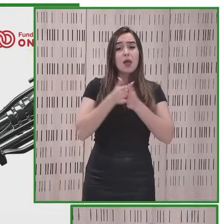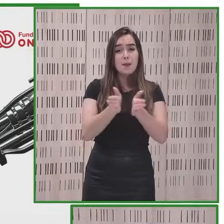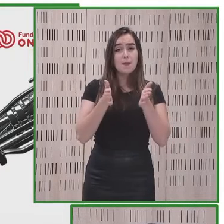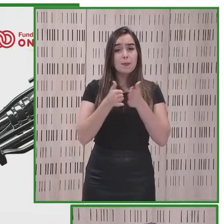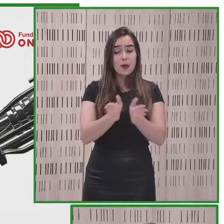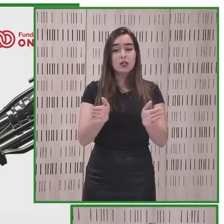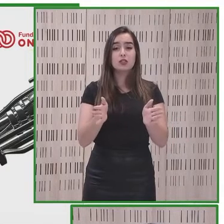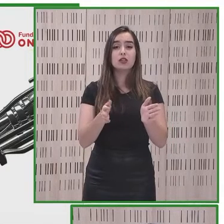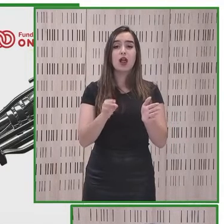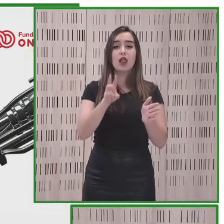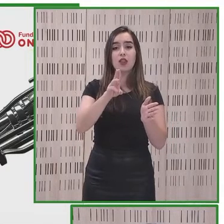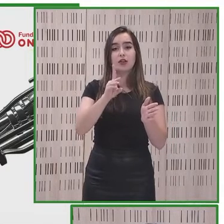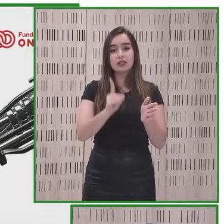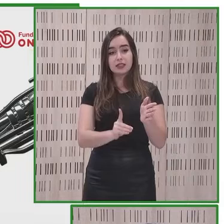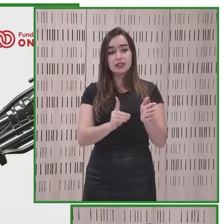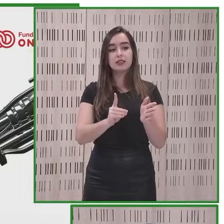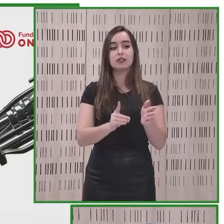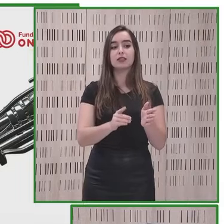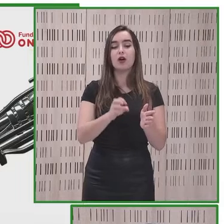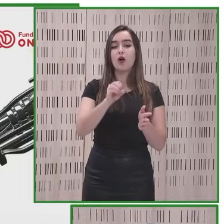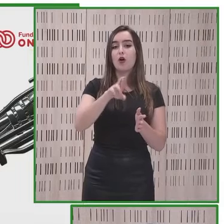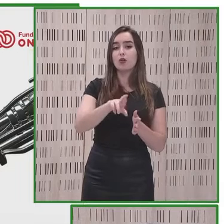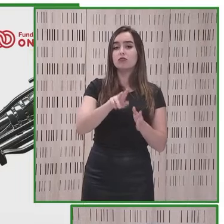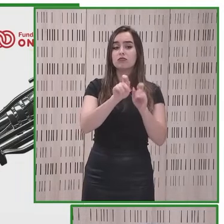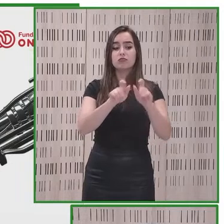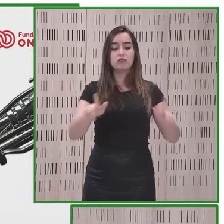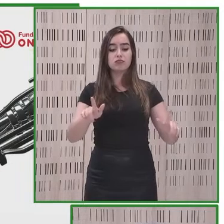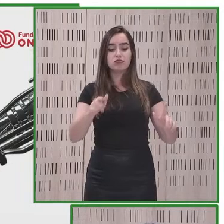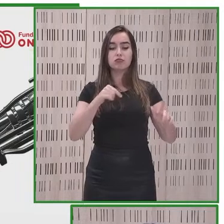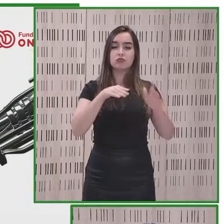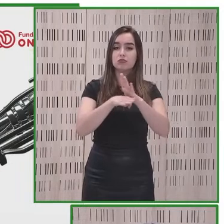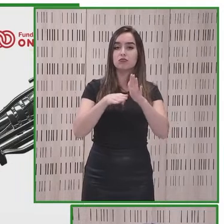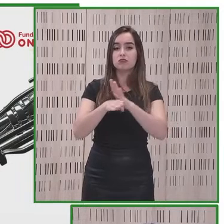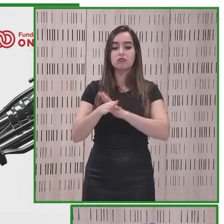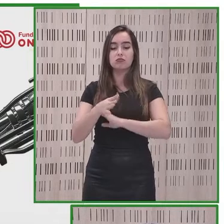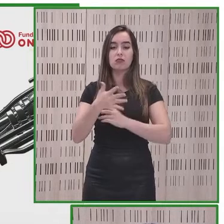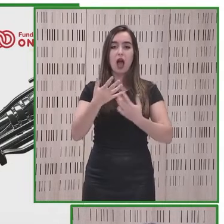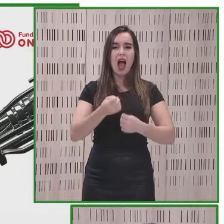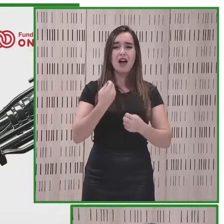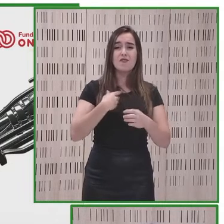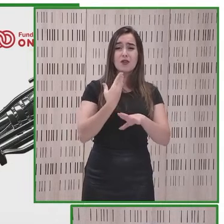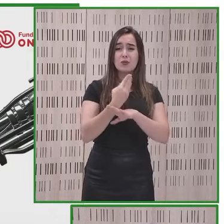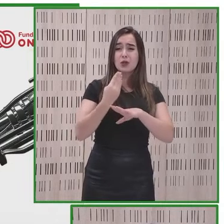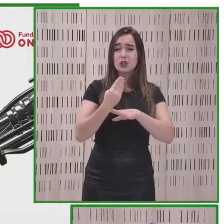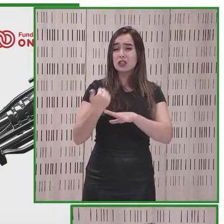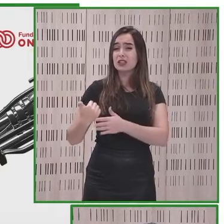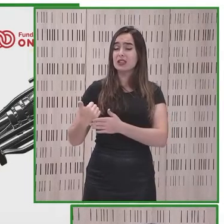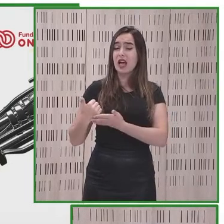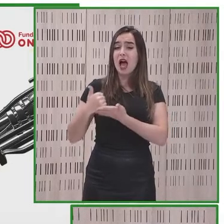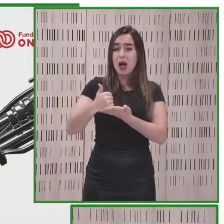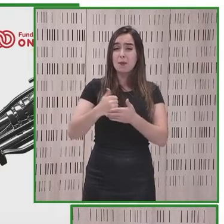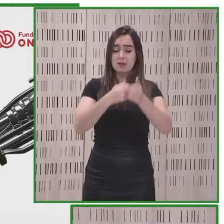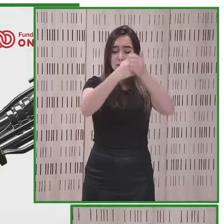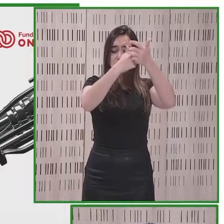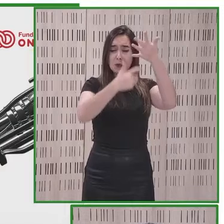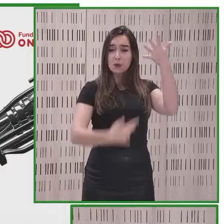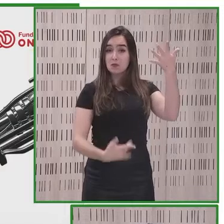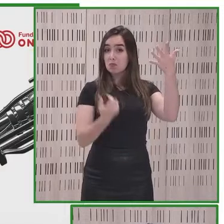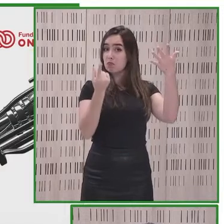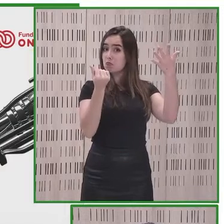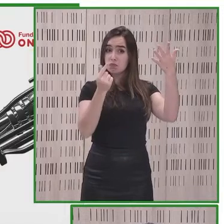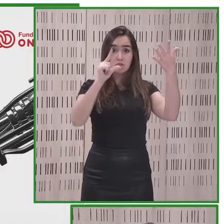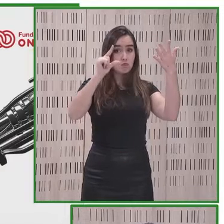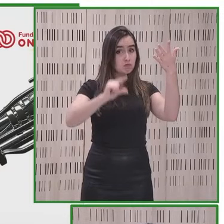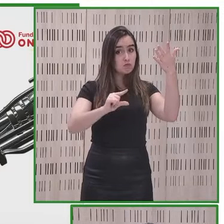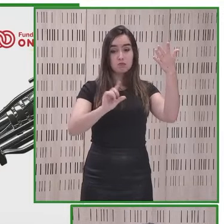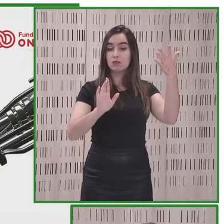del portal accesibilitas tenemos una gran cantidad de productos de apoyo de bajo coste que nos